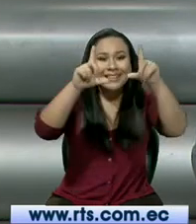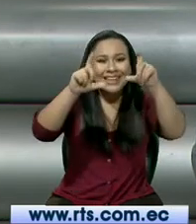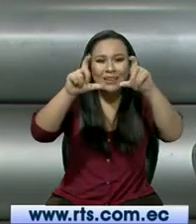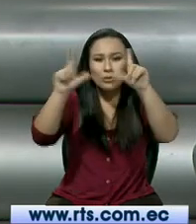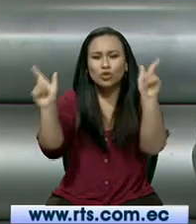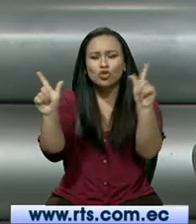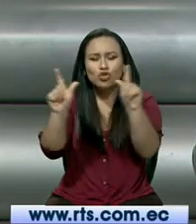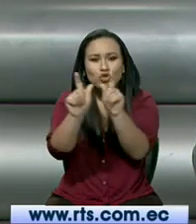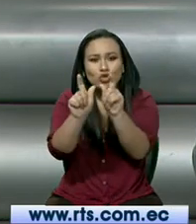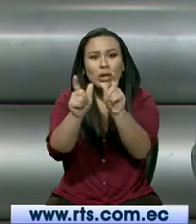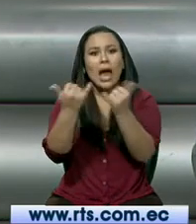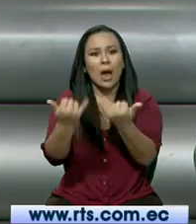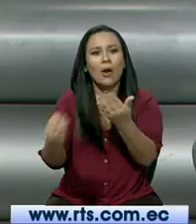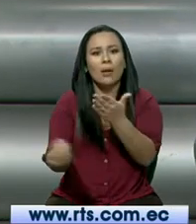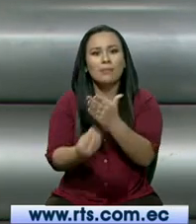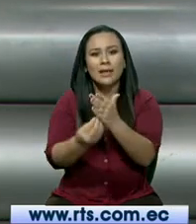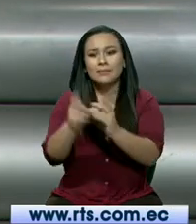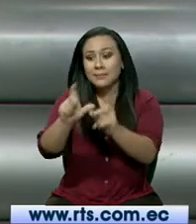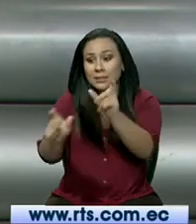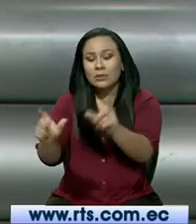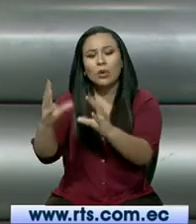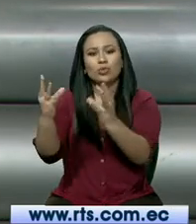clientes han disminuido. Veamos.